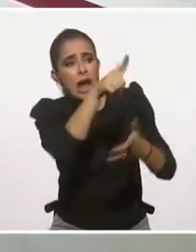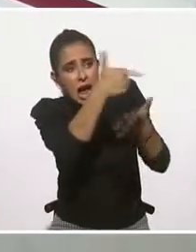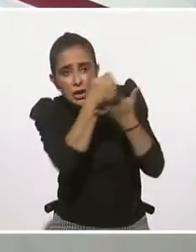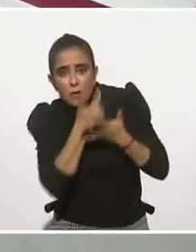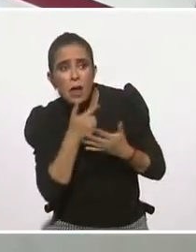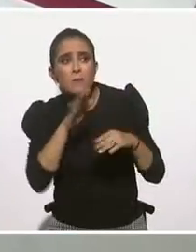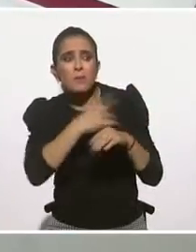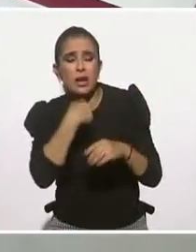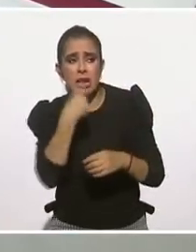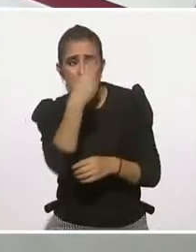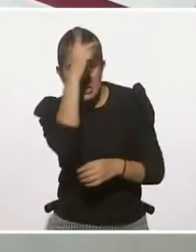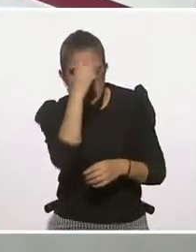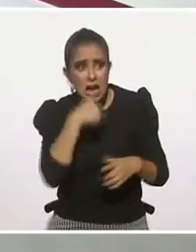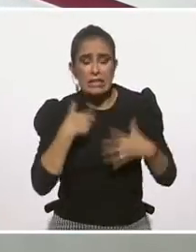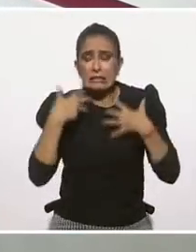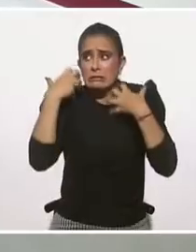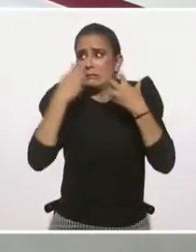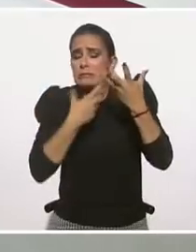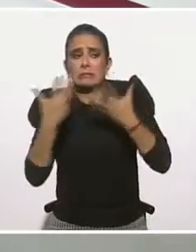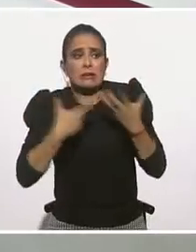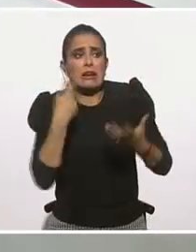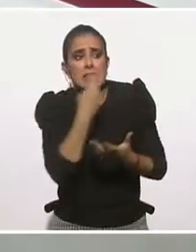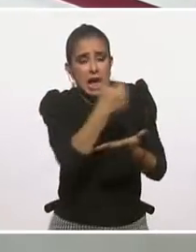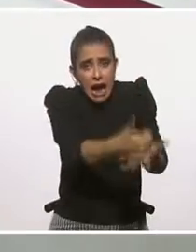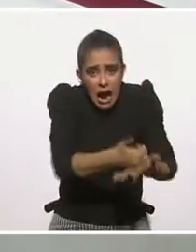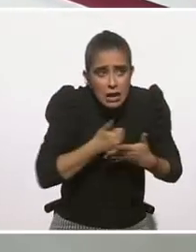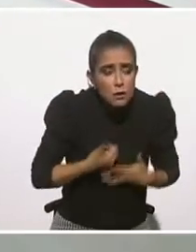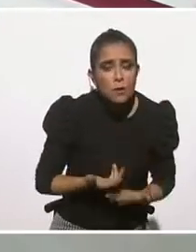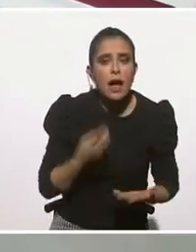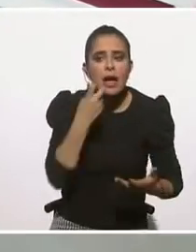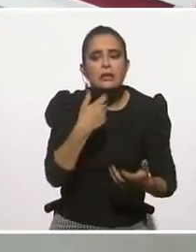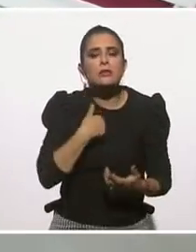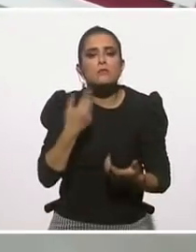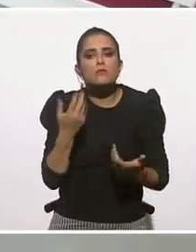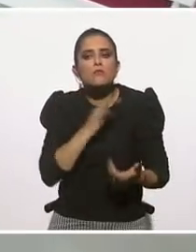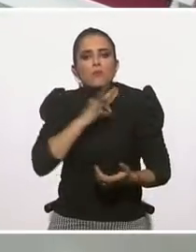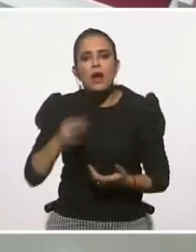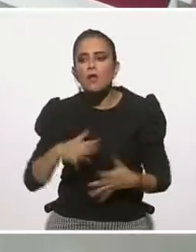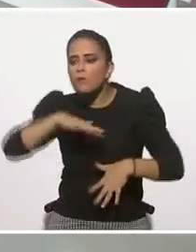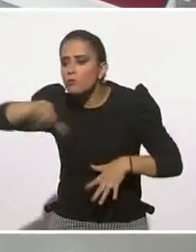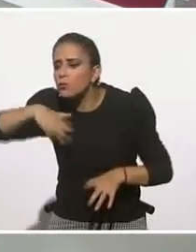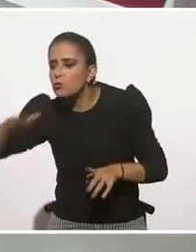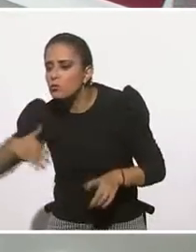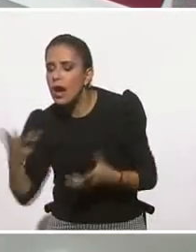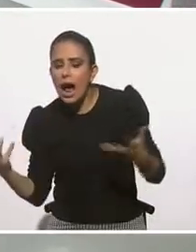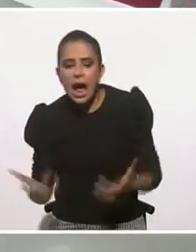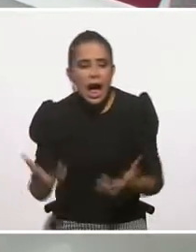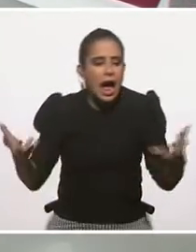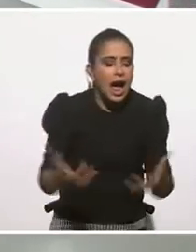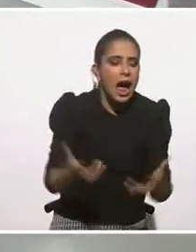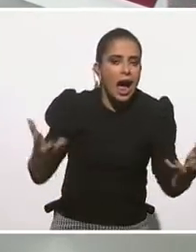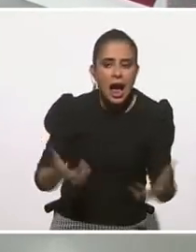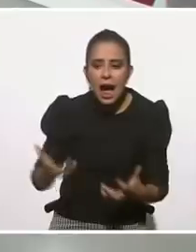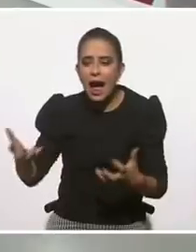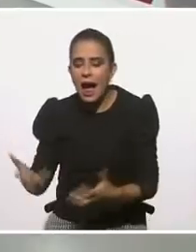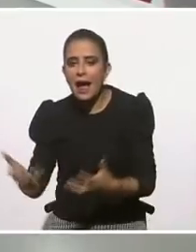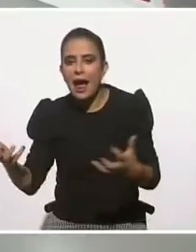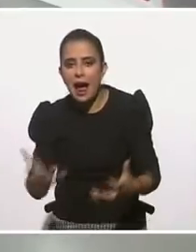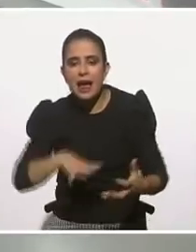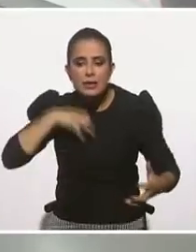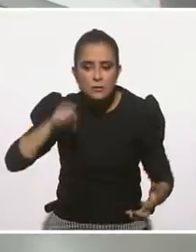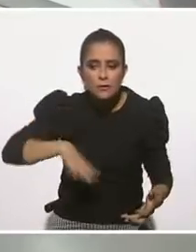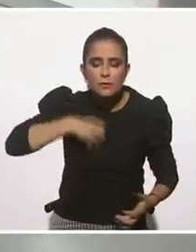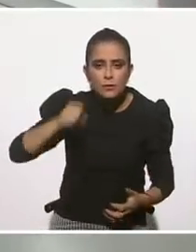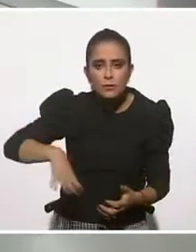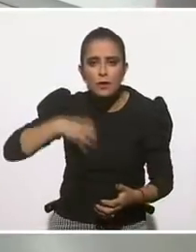puedo ver programas como estos que me acerquen información, que me permita poner en la mesa, más allá que adaptarme, cómo puedo empezar